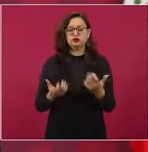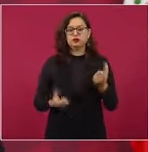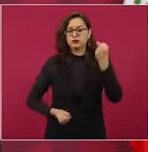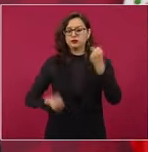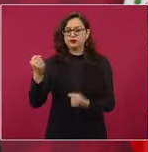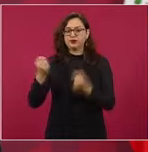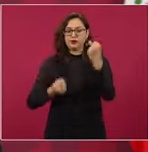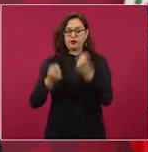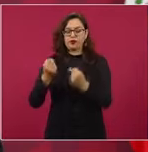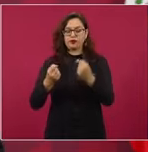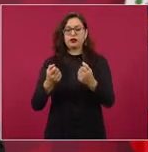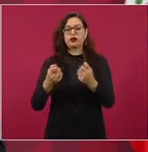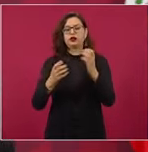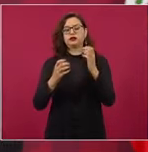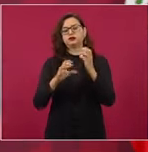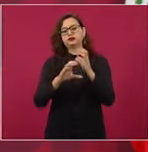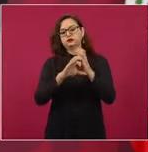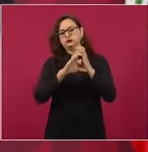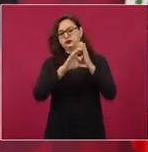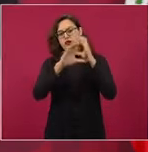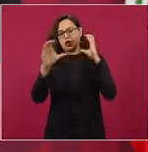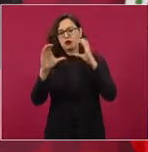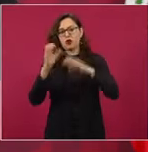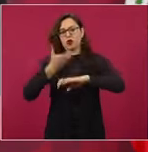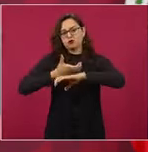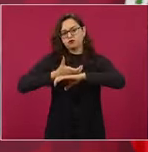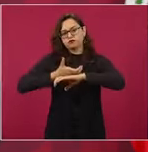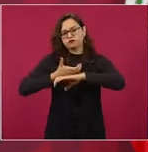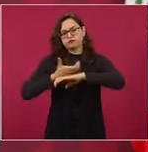del sureste,